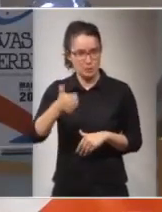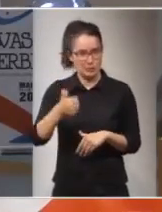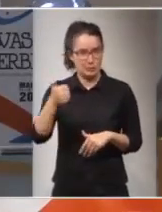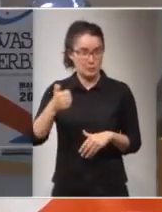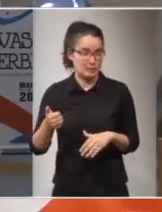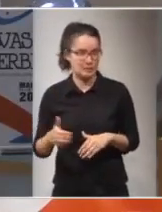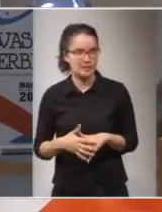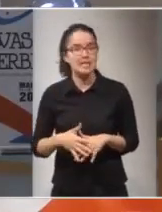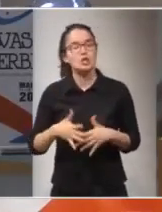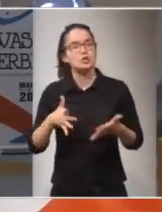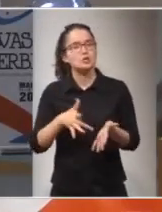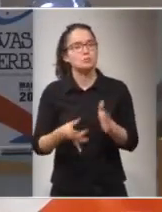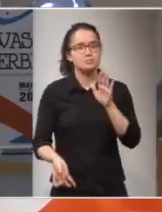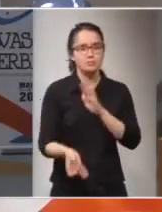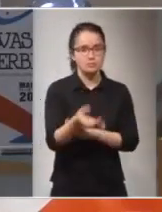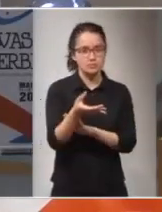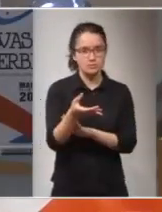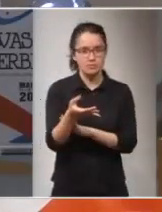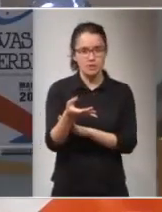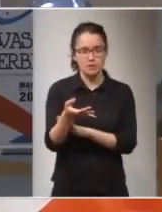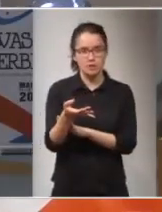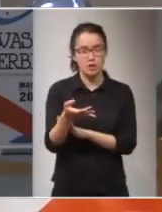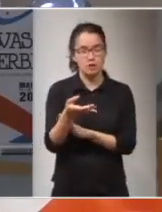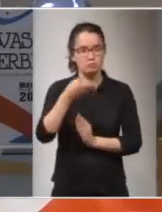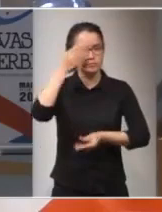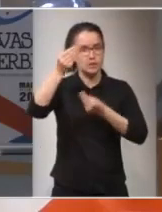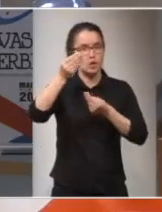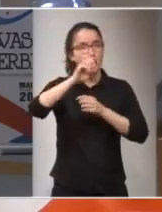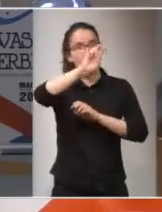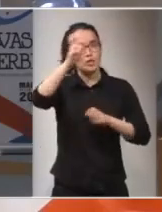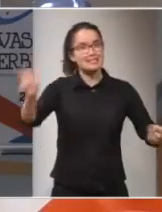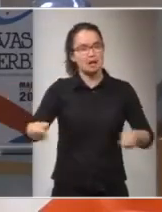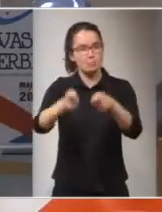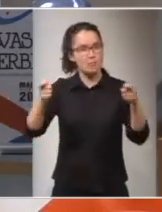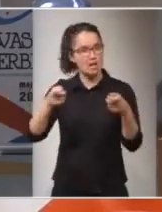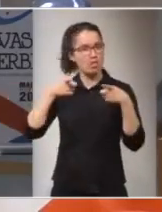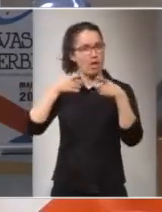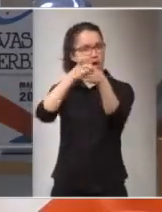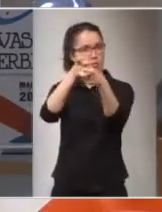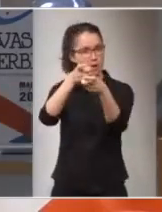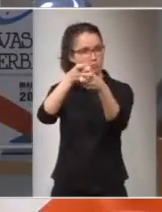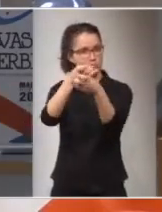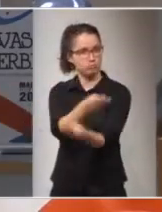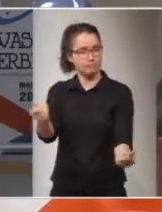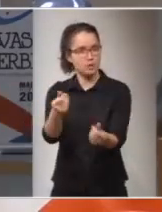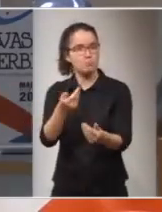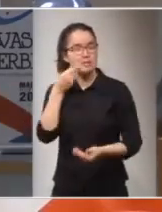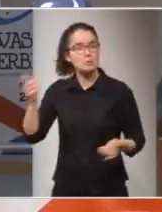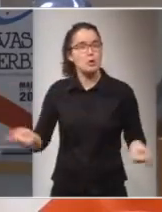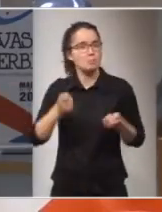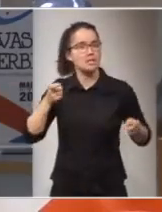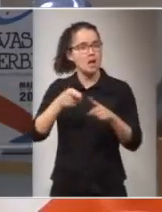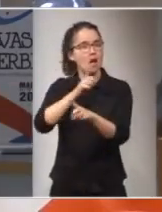y bueno fue creada inspirada en otras campañas de desarme humanitario como la campaña para